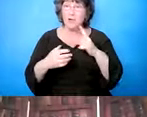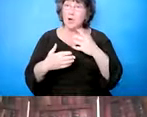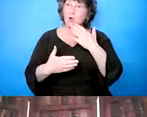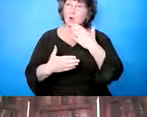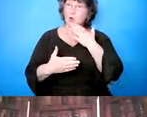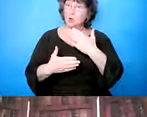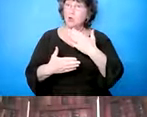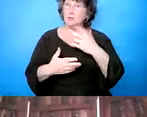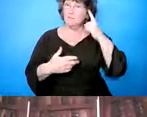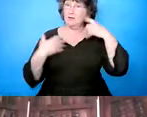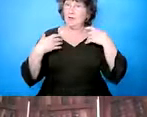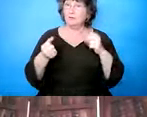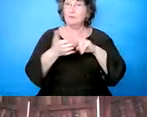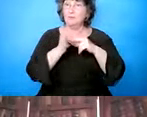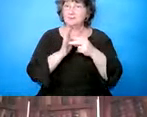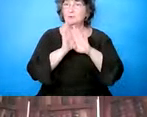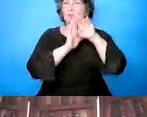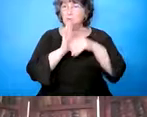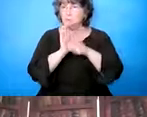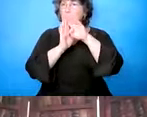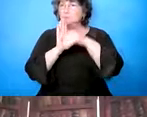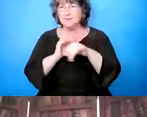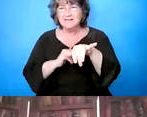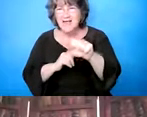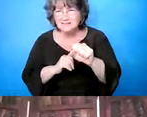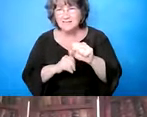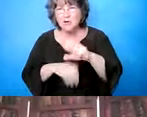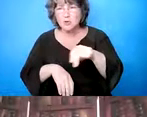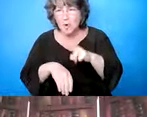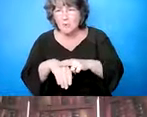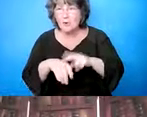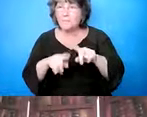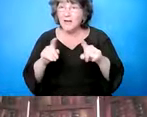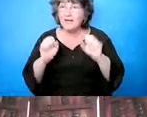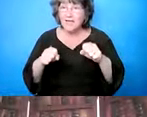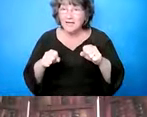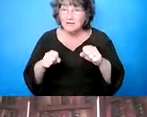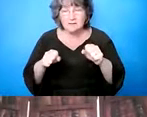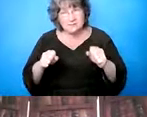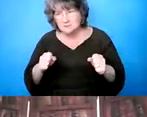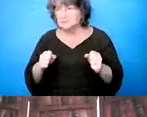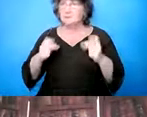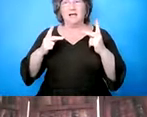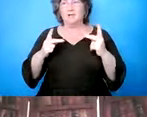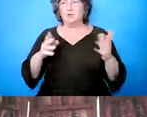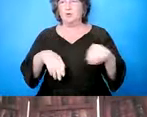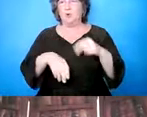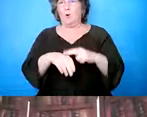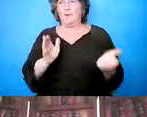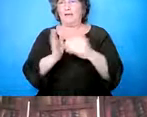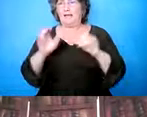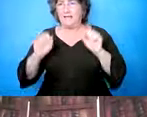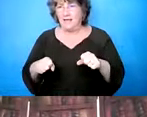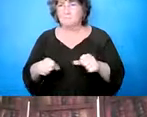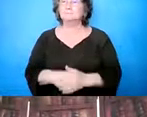ellos tienen dificultades y no. Pero ellos pueden, eh, eh, seguir adelante con eso. Pero cuando tienes un desacuerdo, entonces no